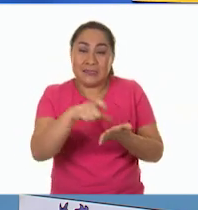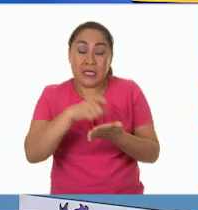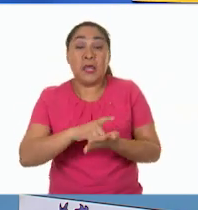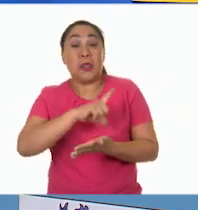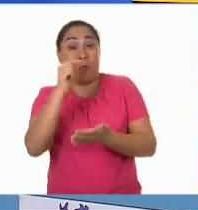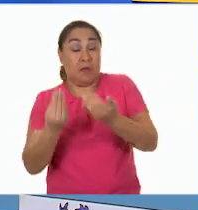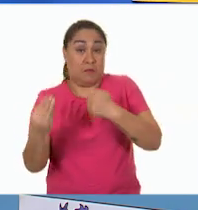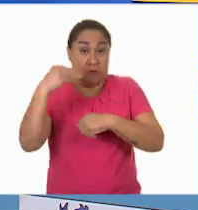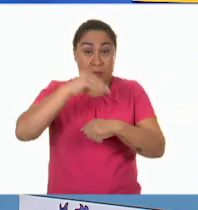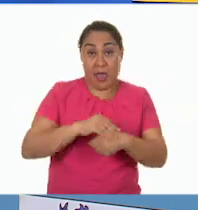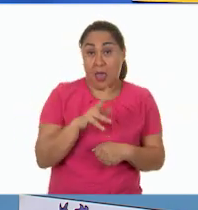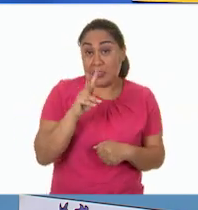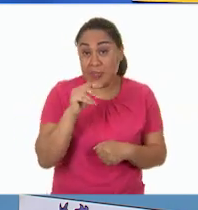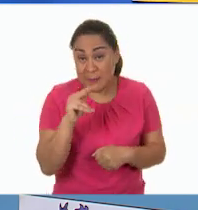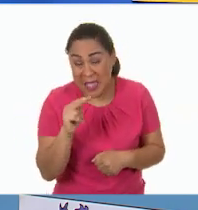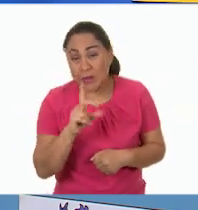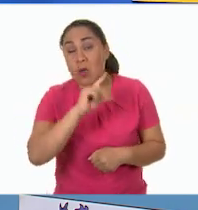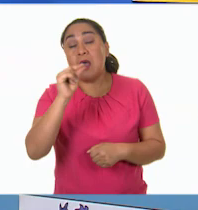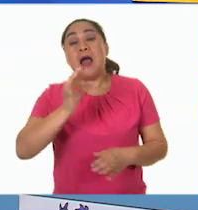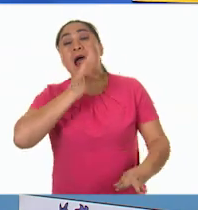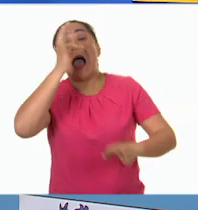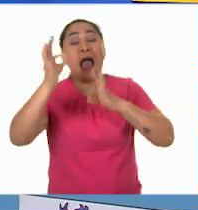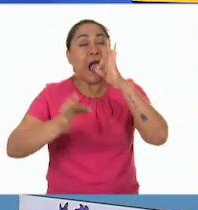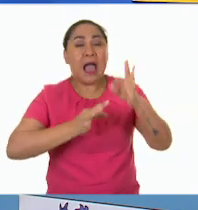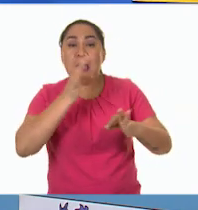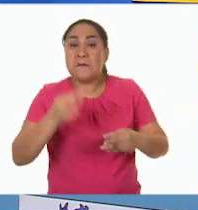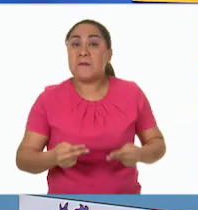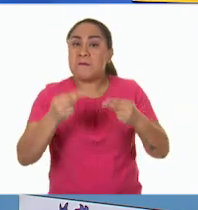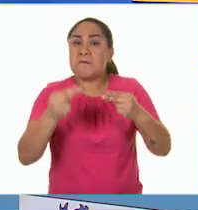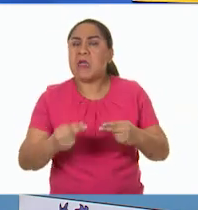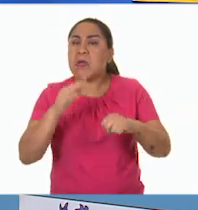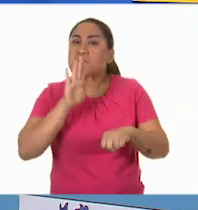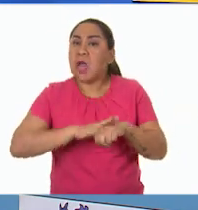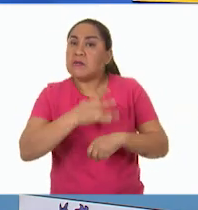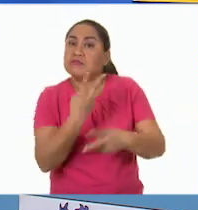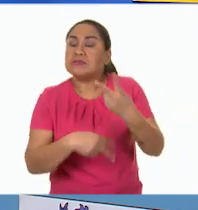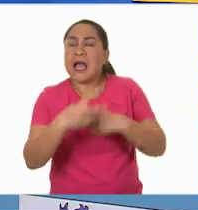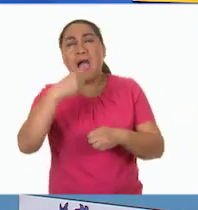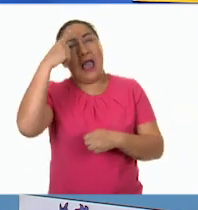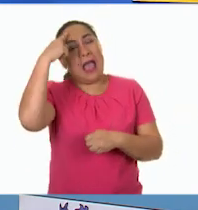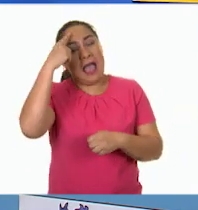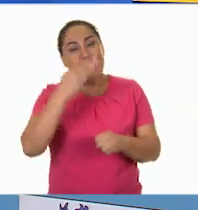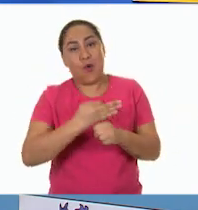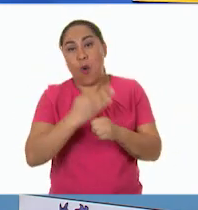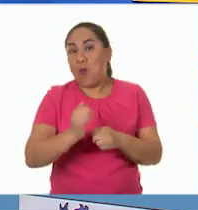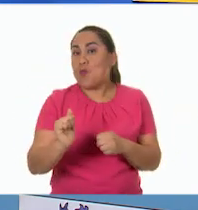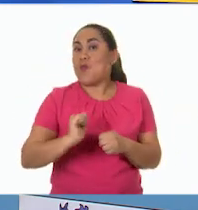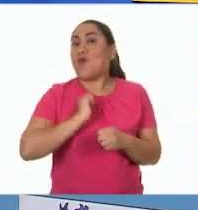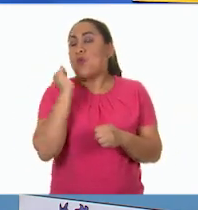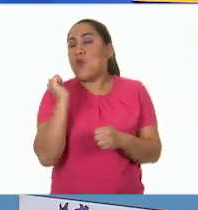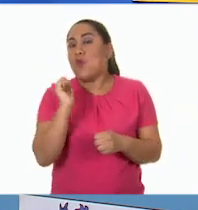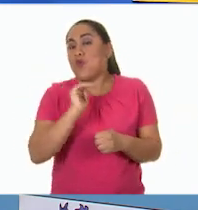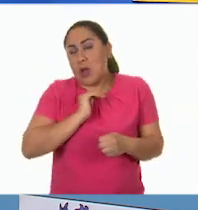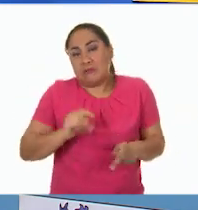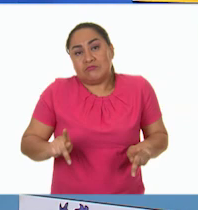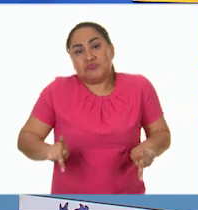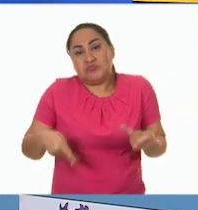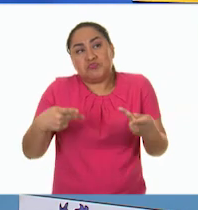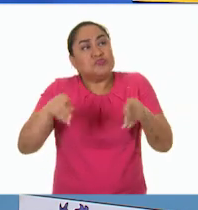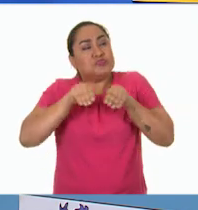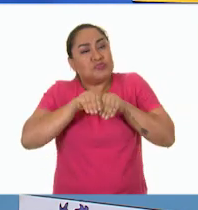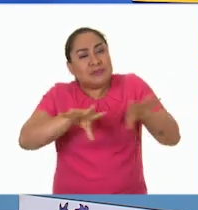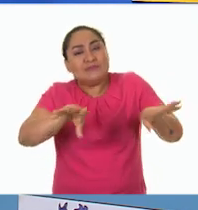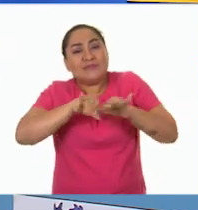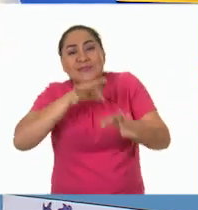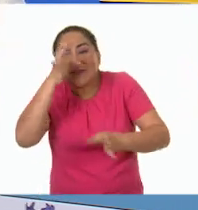televisión, la publicidad dio un giro distinto, porque aprovechó la oportunidad de venderle a amplios públicos,